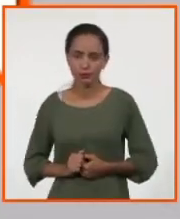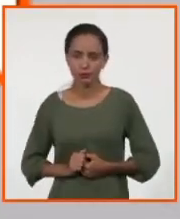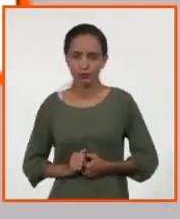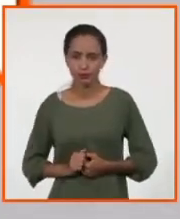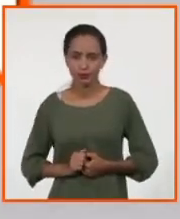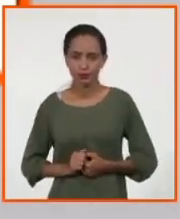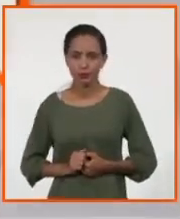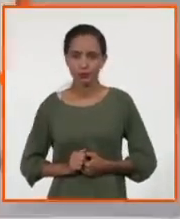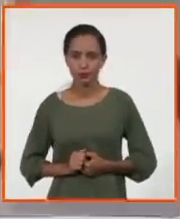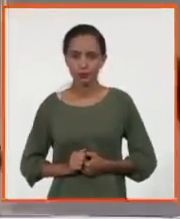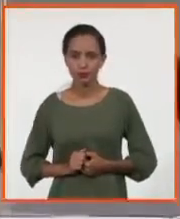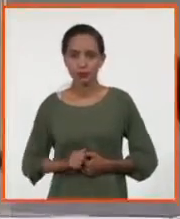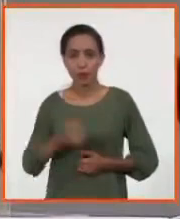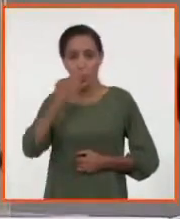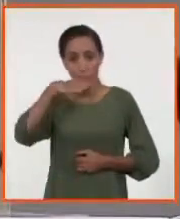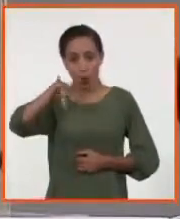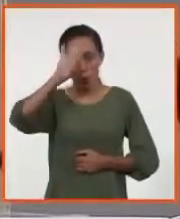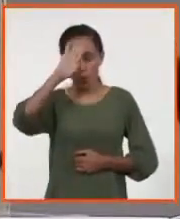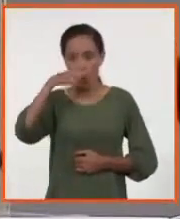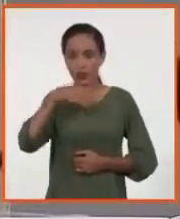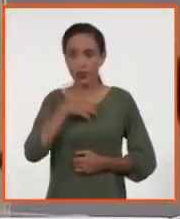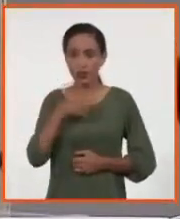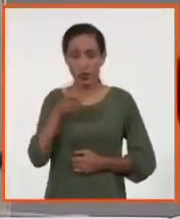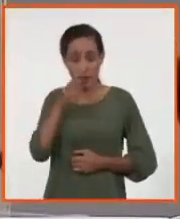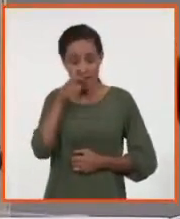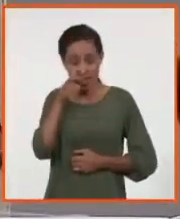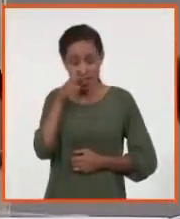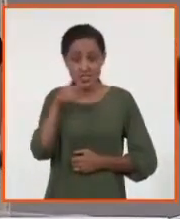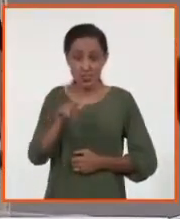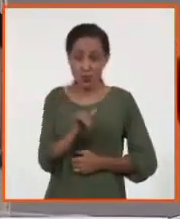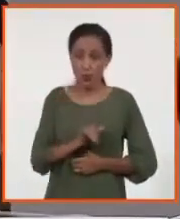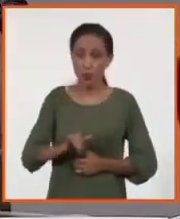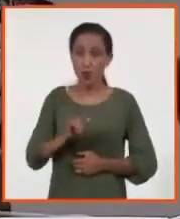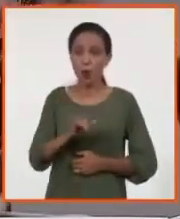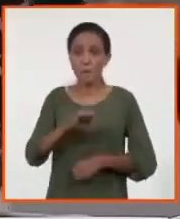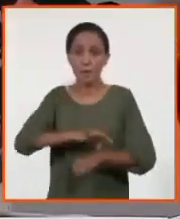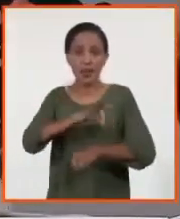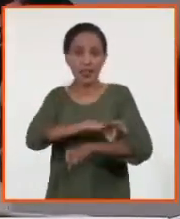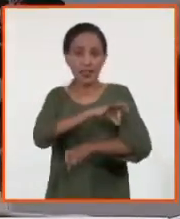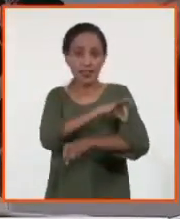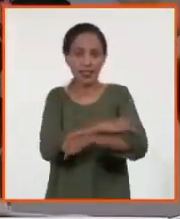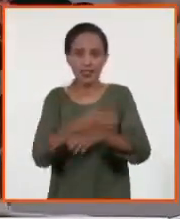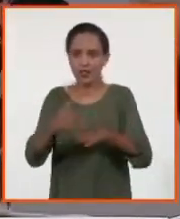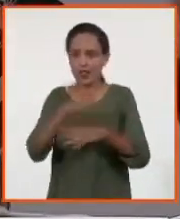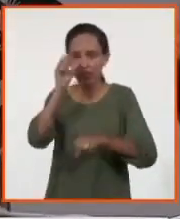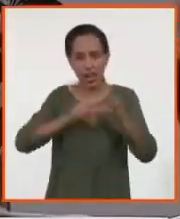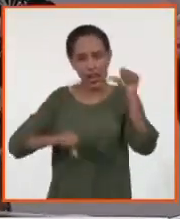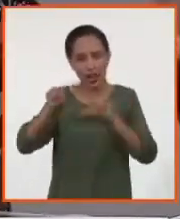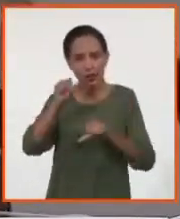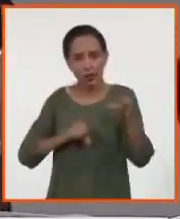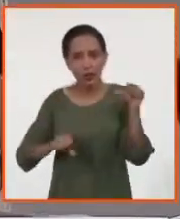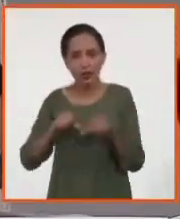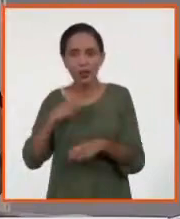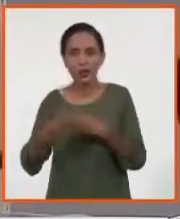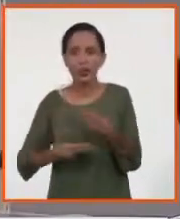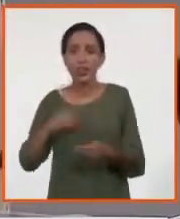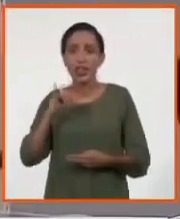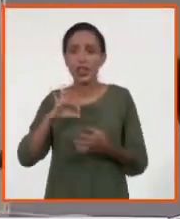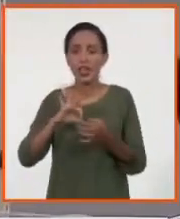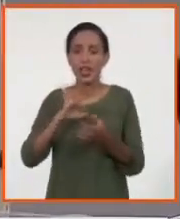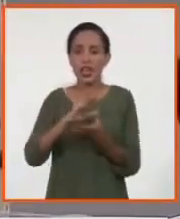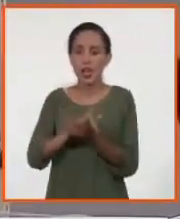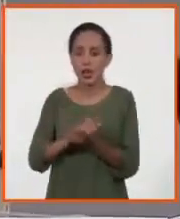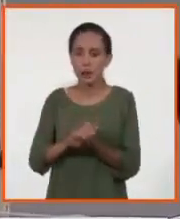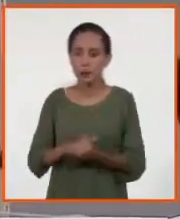tiene una vigilancia para dengue y para arbovirus. Tiene una red de laboratorios que hacen la IGM con el sistema